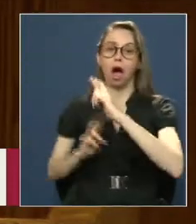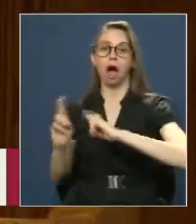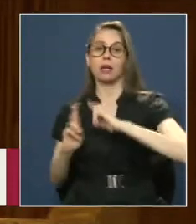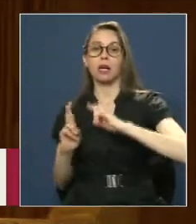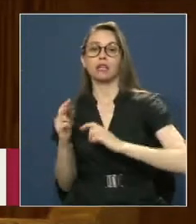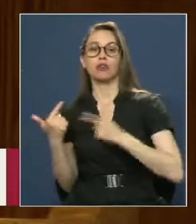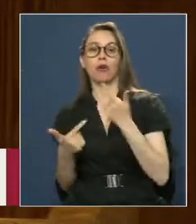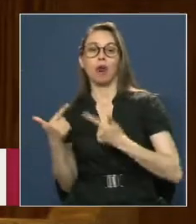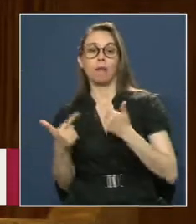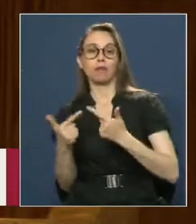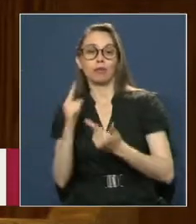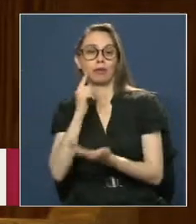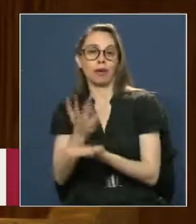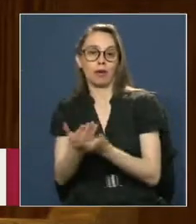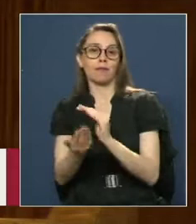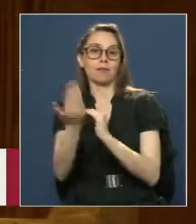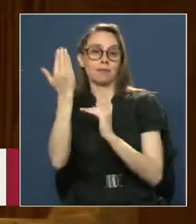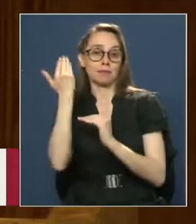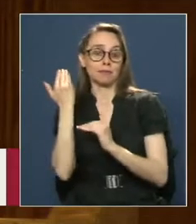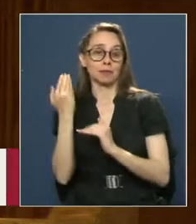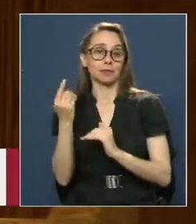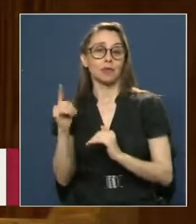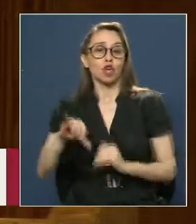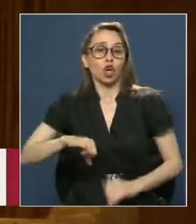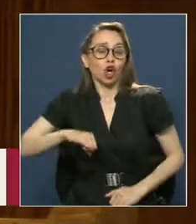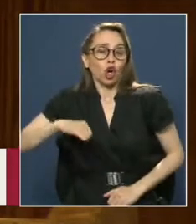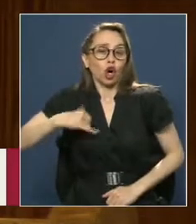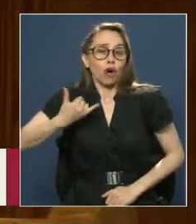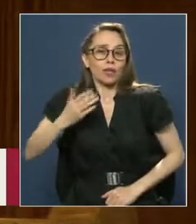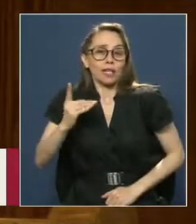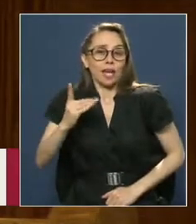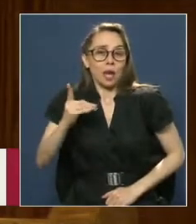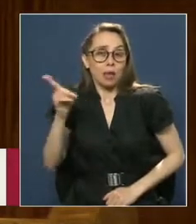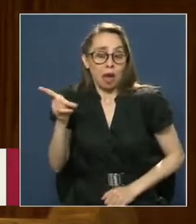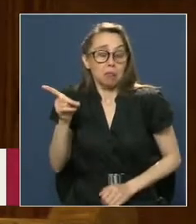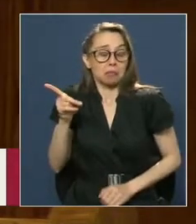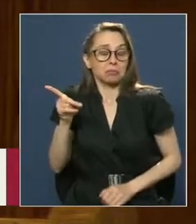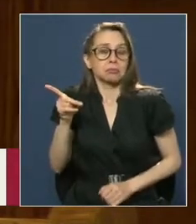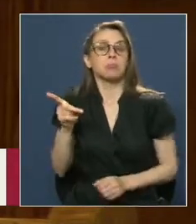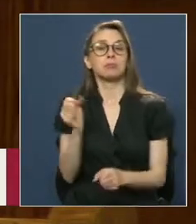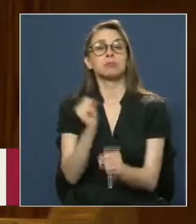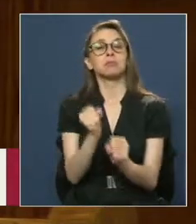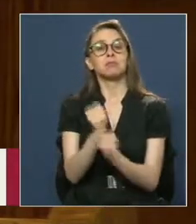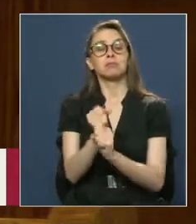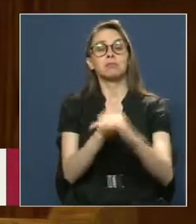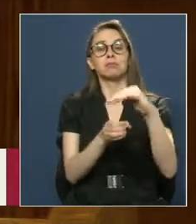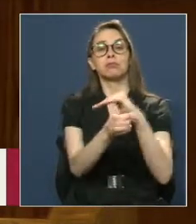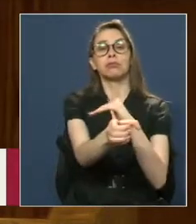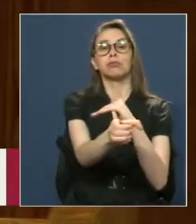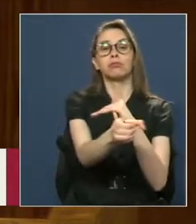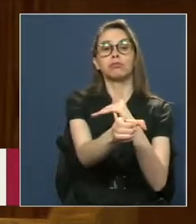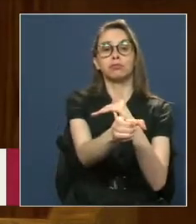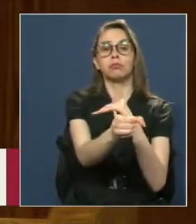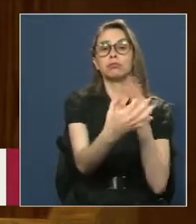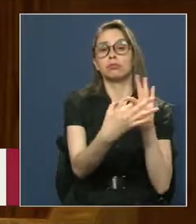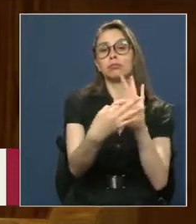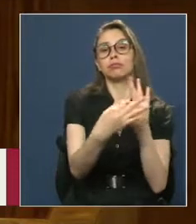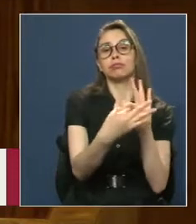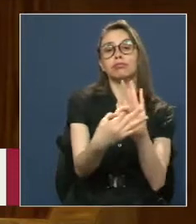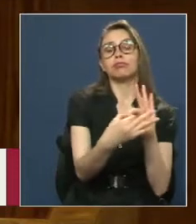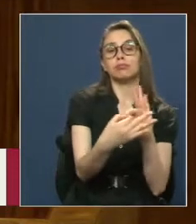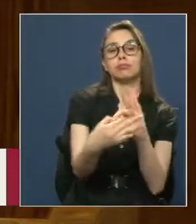política contingente Desde muy temprano se desenvolvió laboralmente y estrechamente